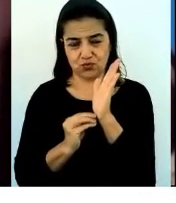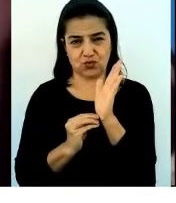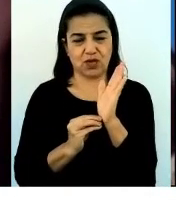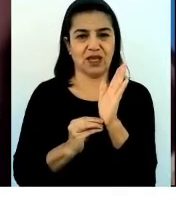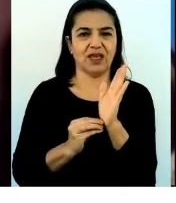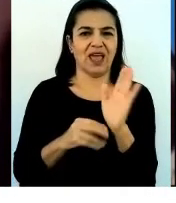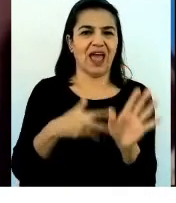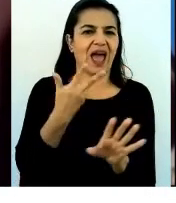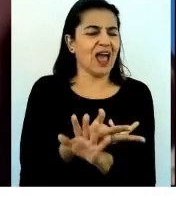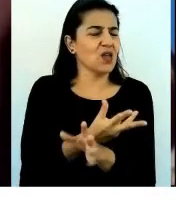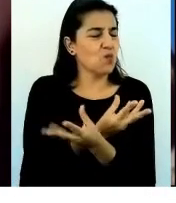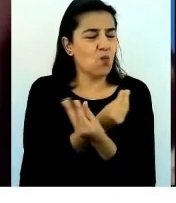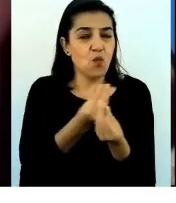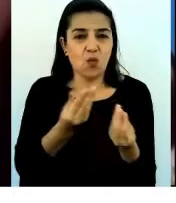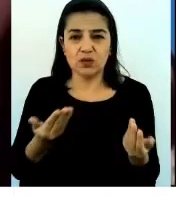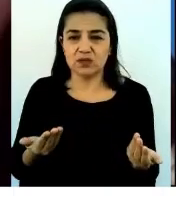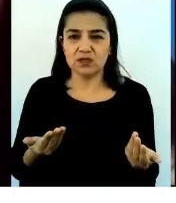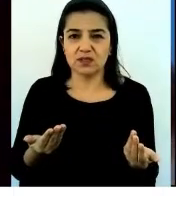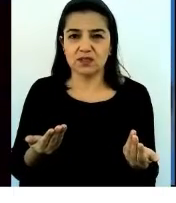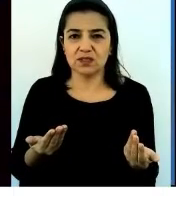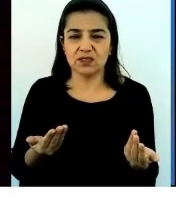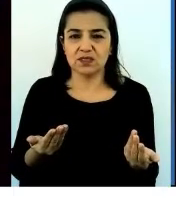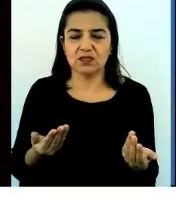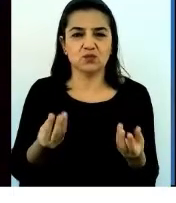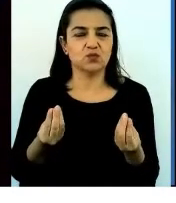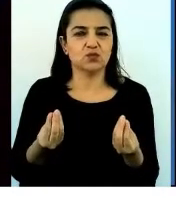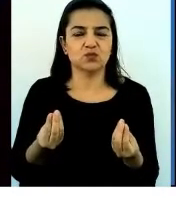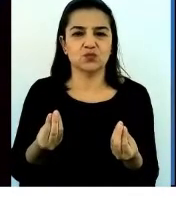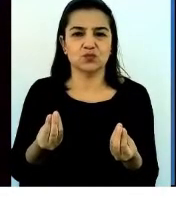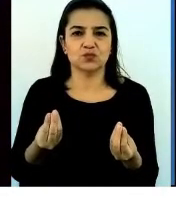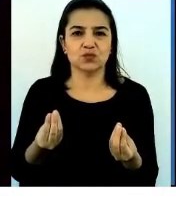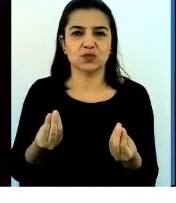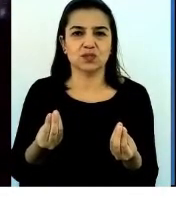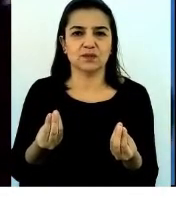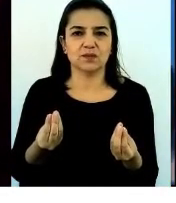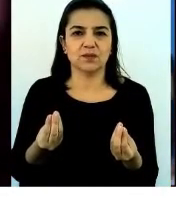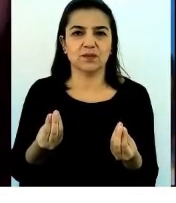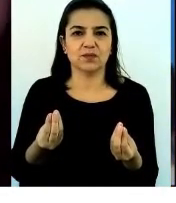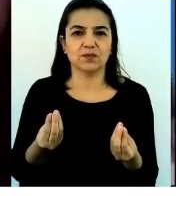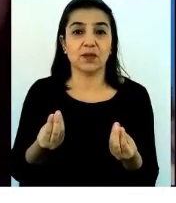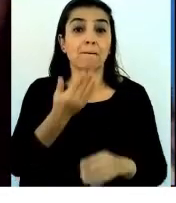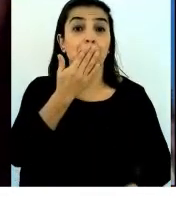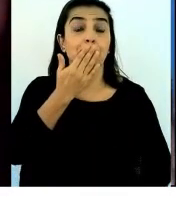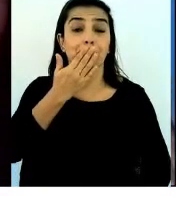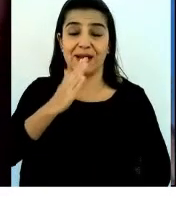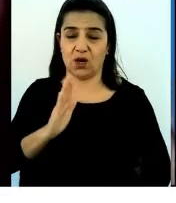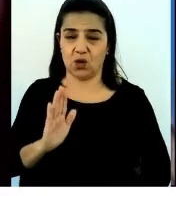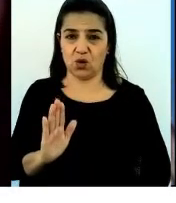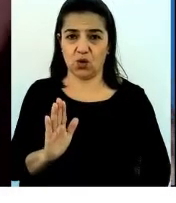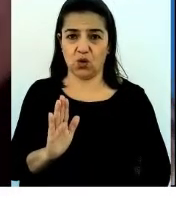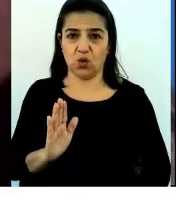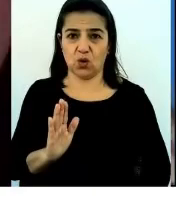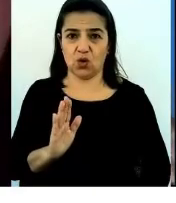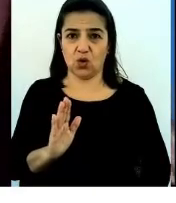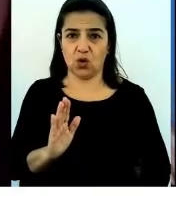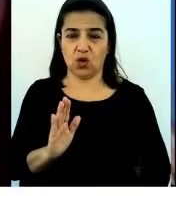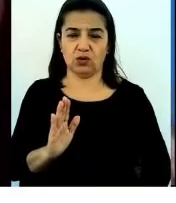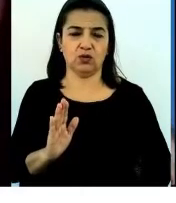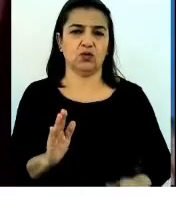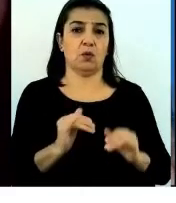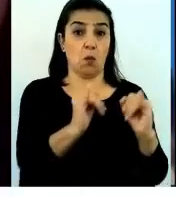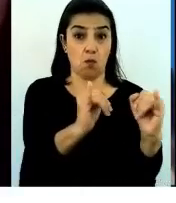mejor understanding, mejor